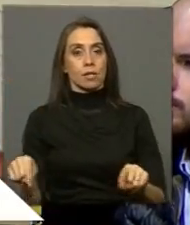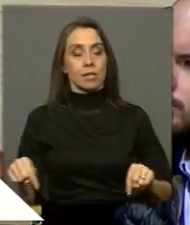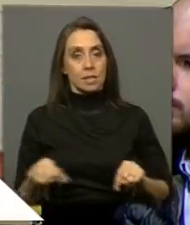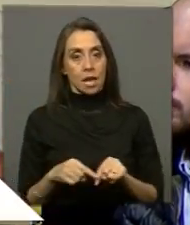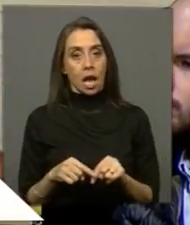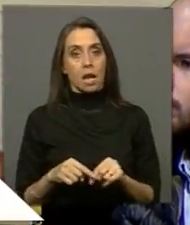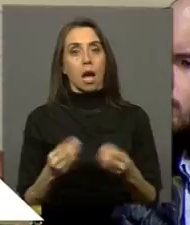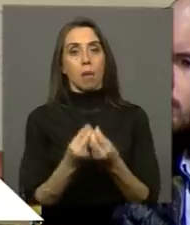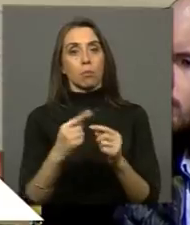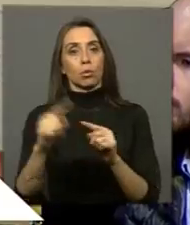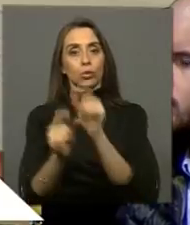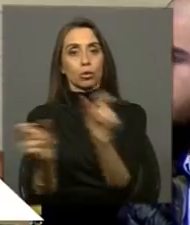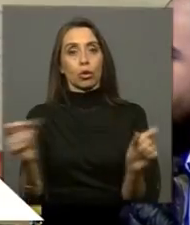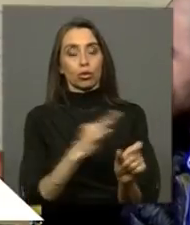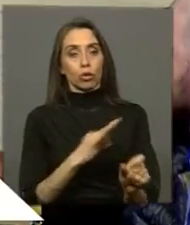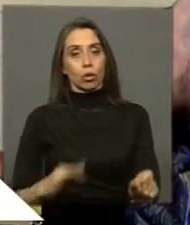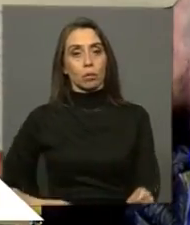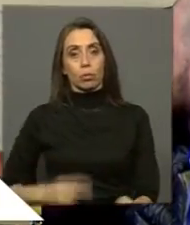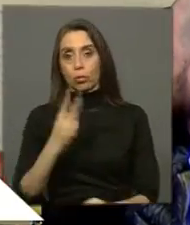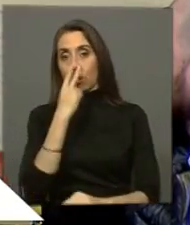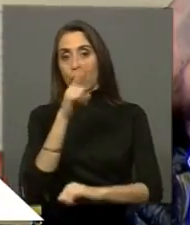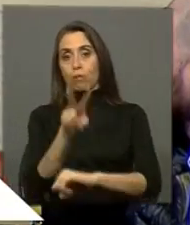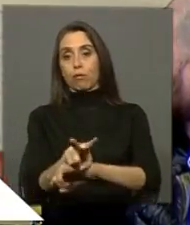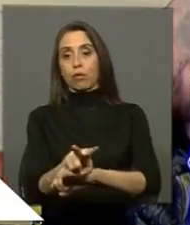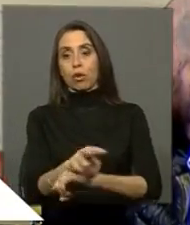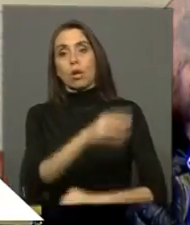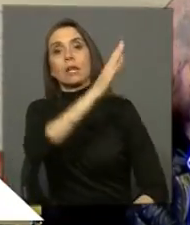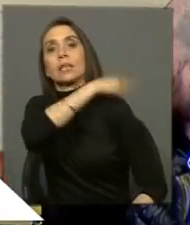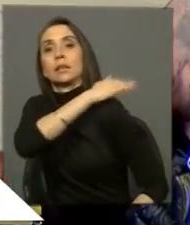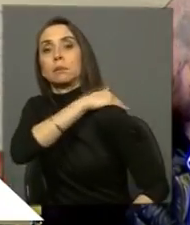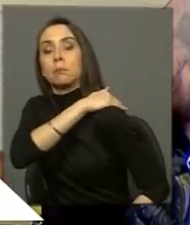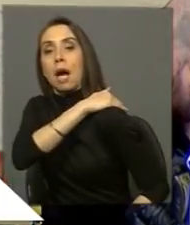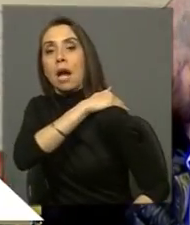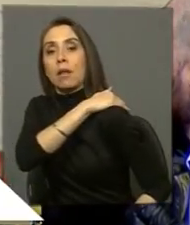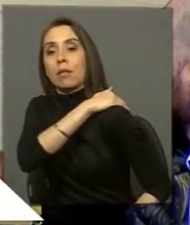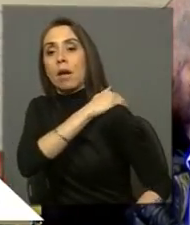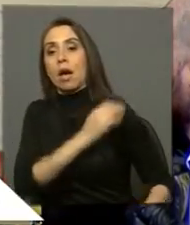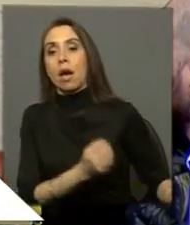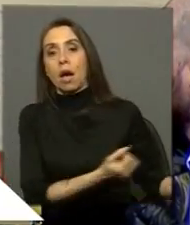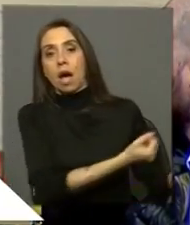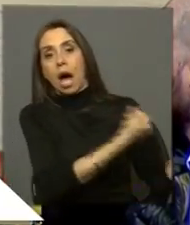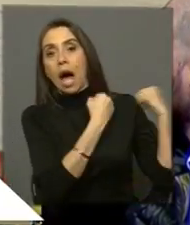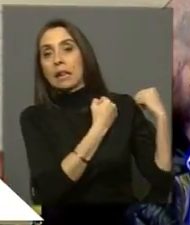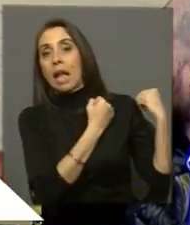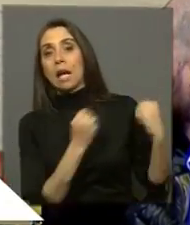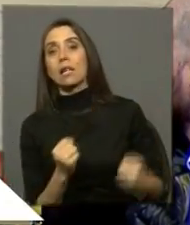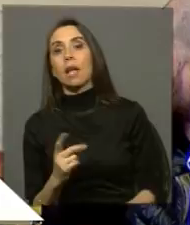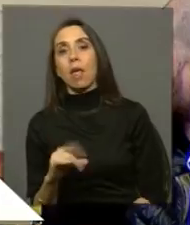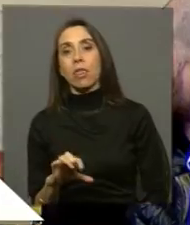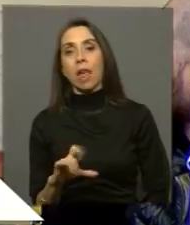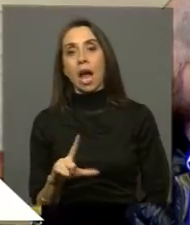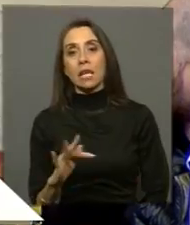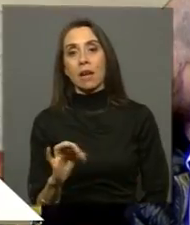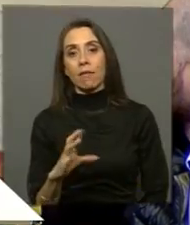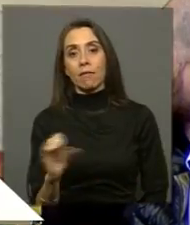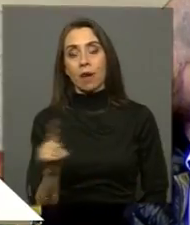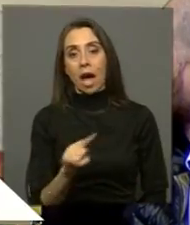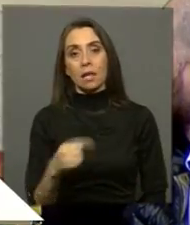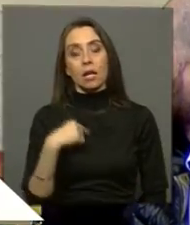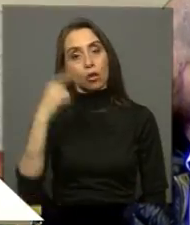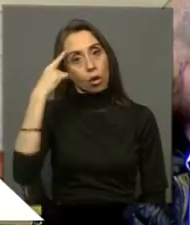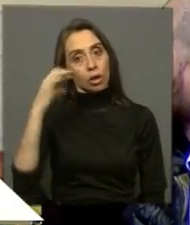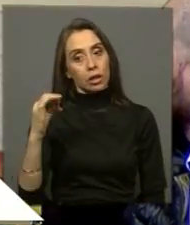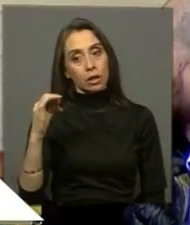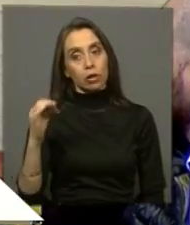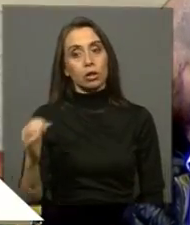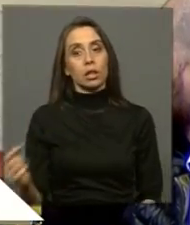a vista de muchos otros parlamentarios, recibí por la espalda los ataques de Daniel Farkas. Creo, presidente, que los que